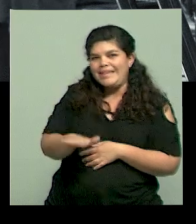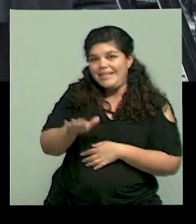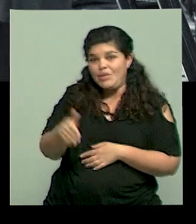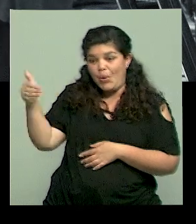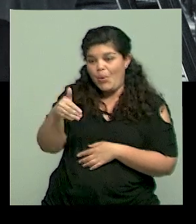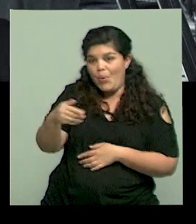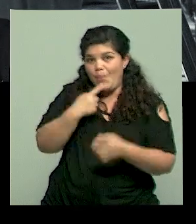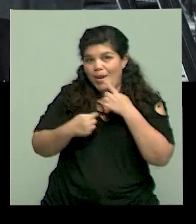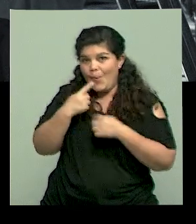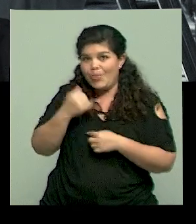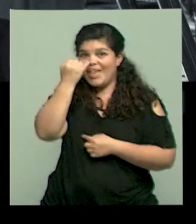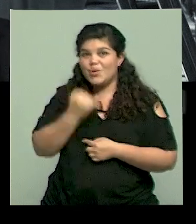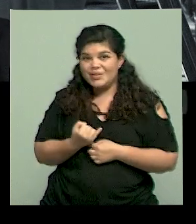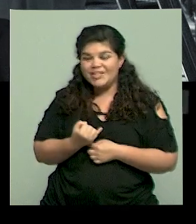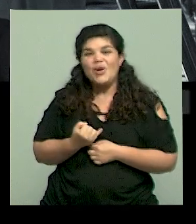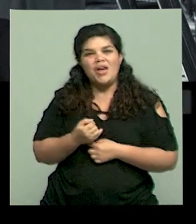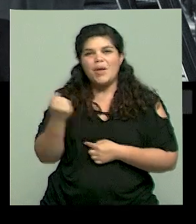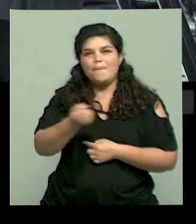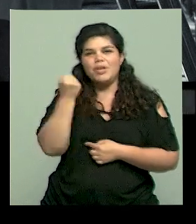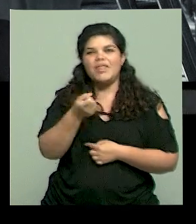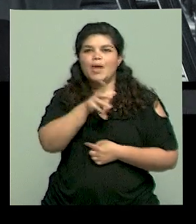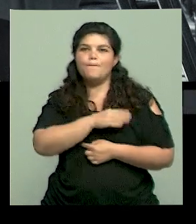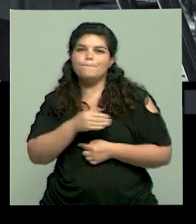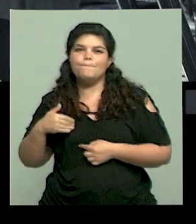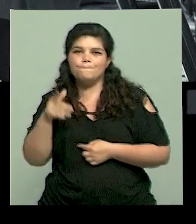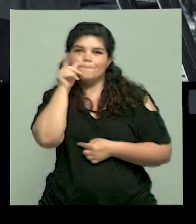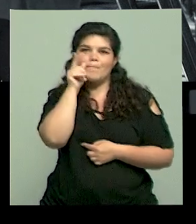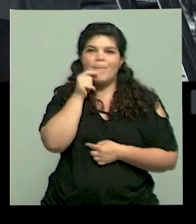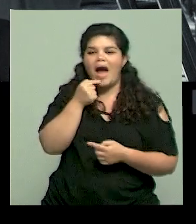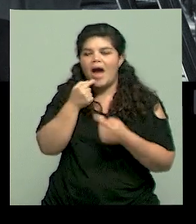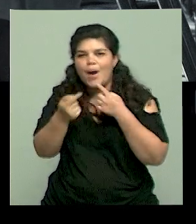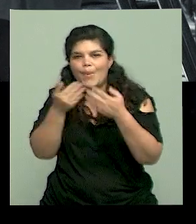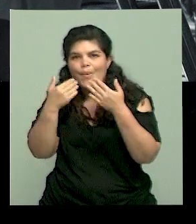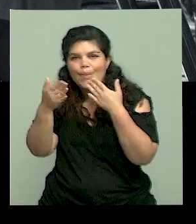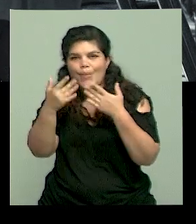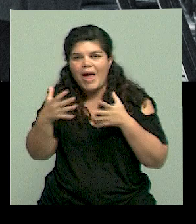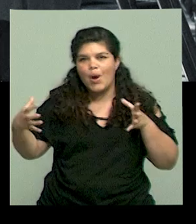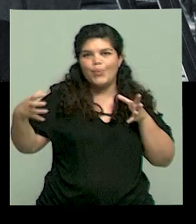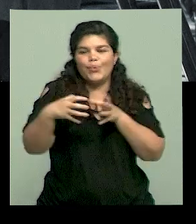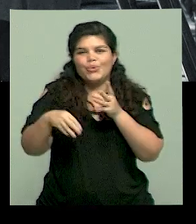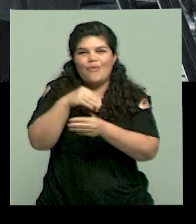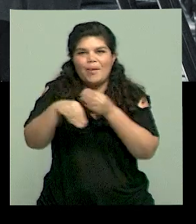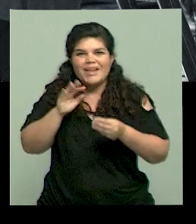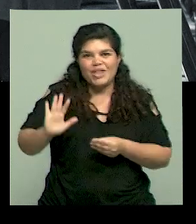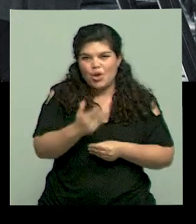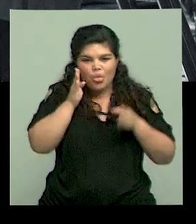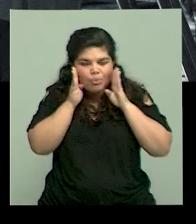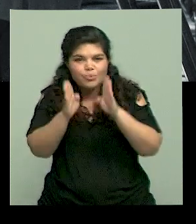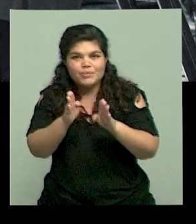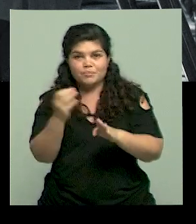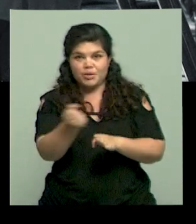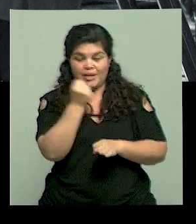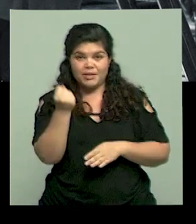Y la gente se acostumbra a comer lo que le enseñó su mamá y todo lo demás. Ahora, hay una brecha importante en la